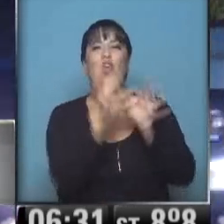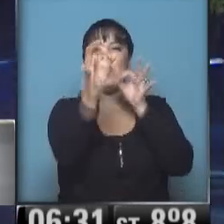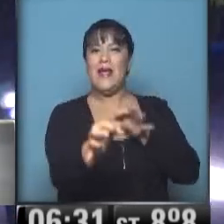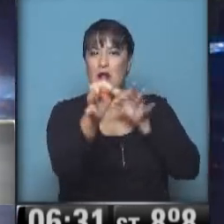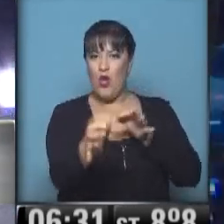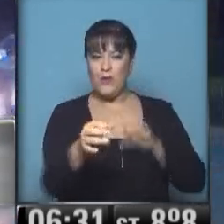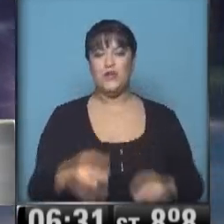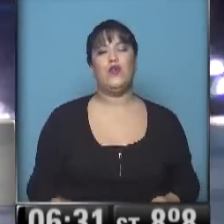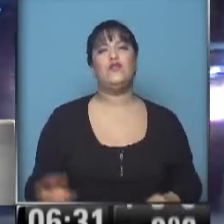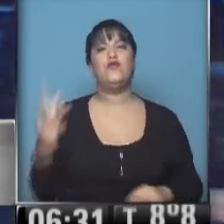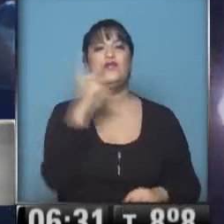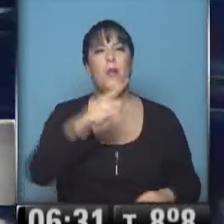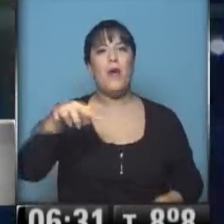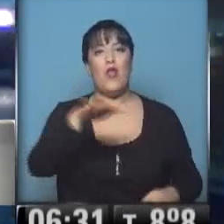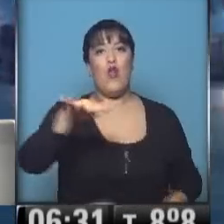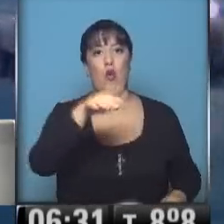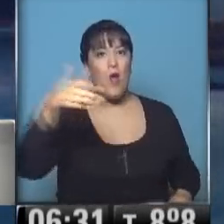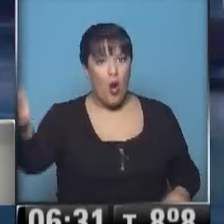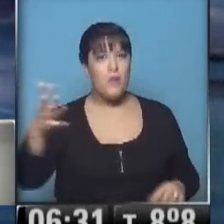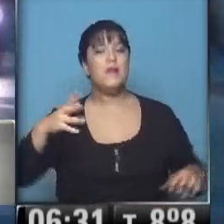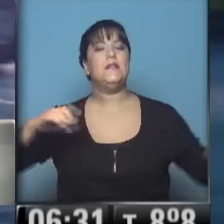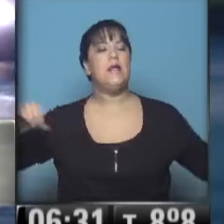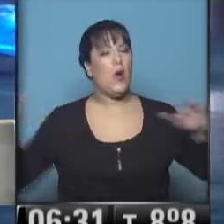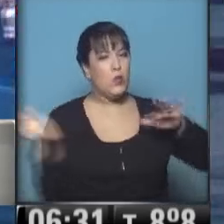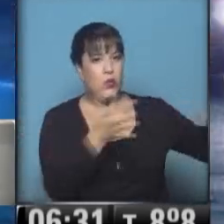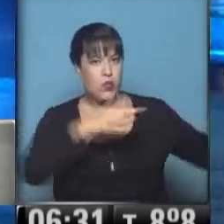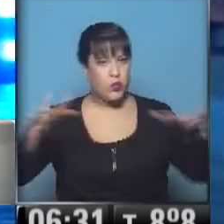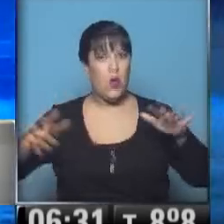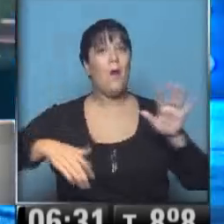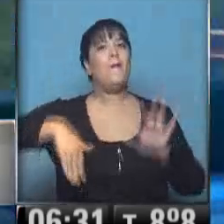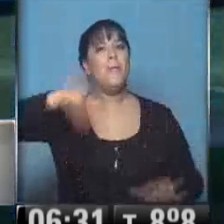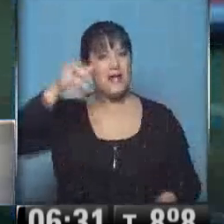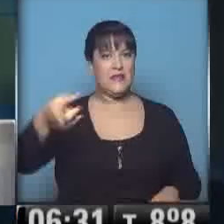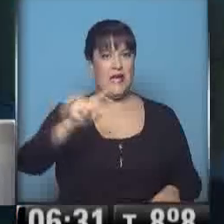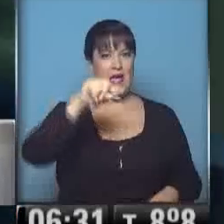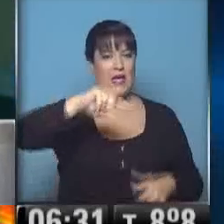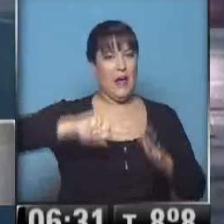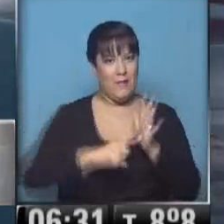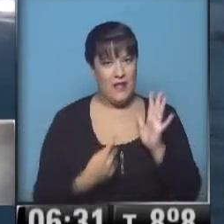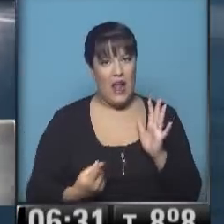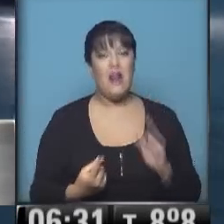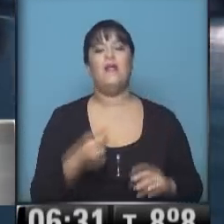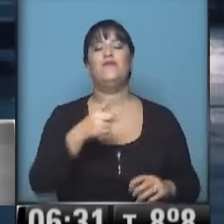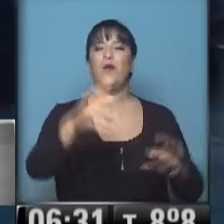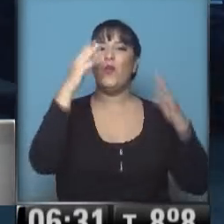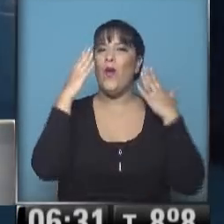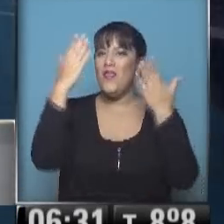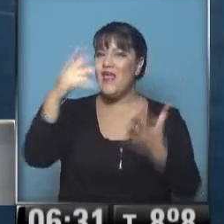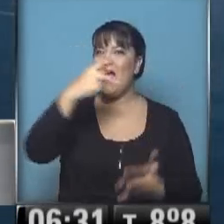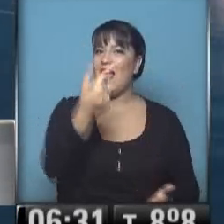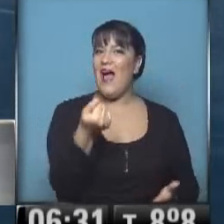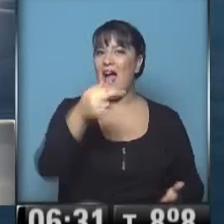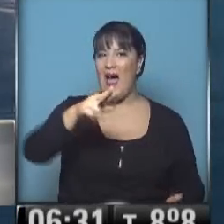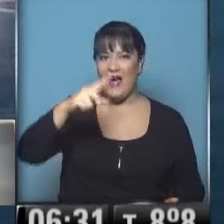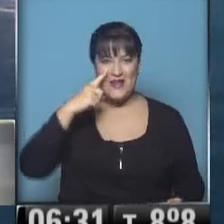en las zonas un poquito más abiertas se siente el viento. Y está un poco más fresco y supongo que lo habrás visto. Cari, buen día. ¿Cómo estás? Hola,